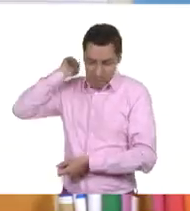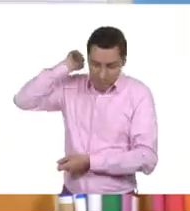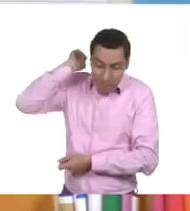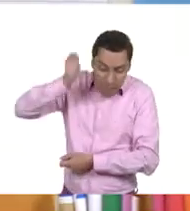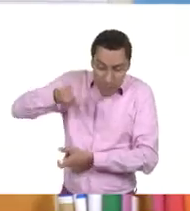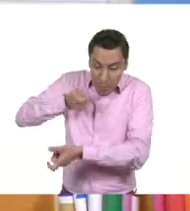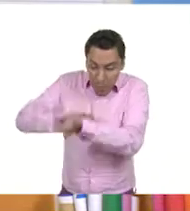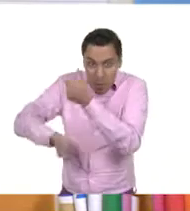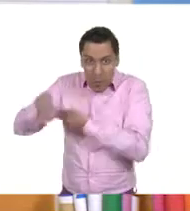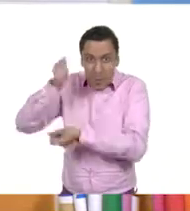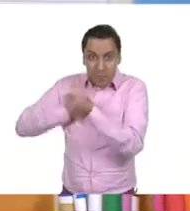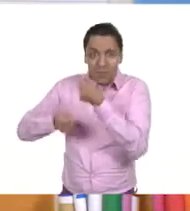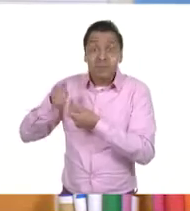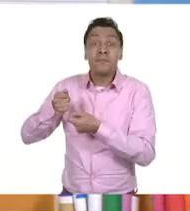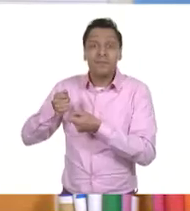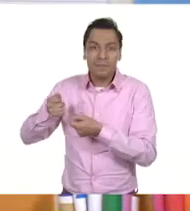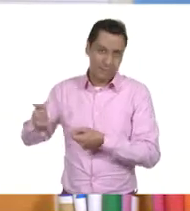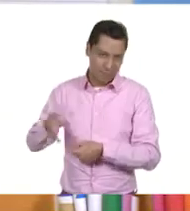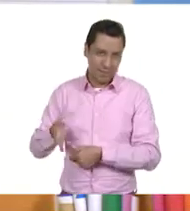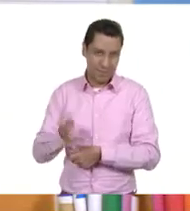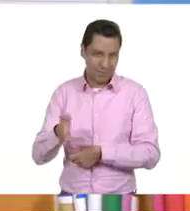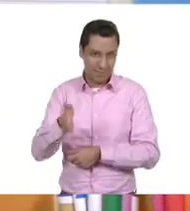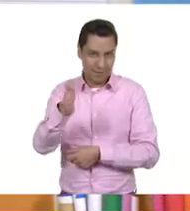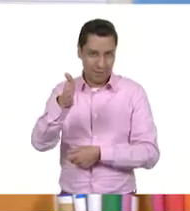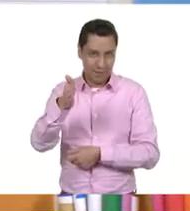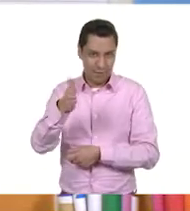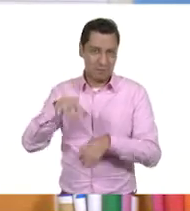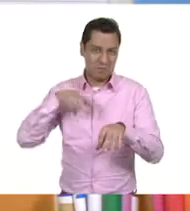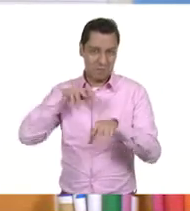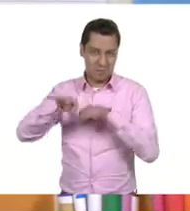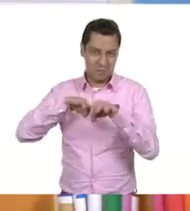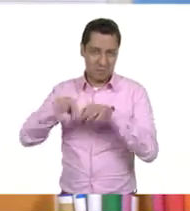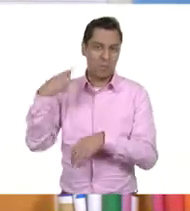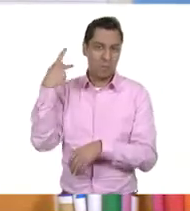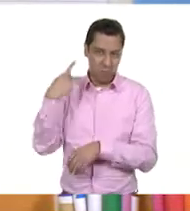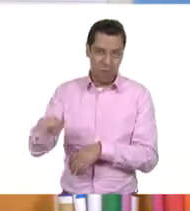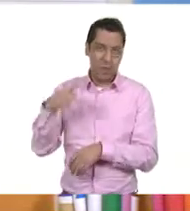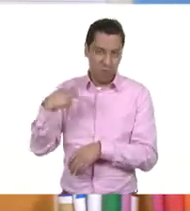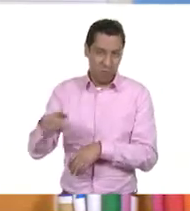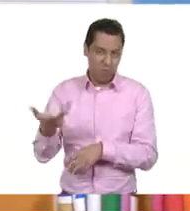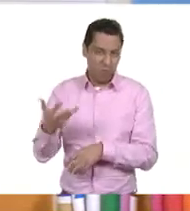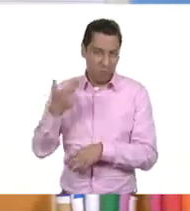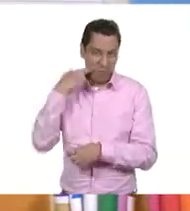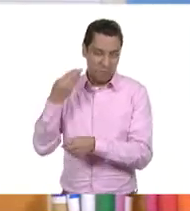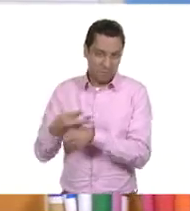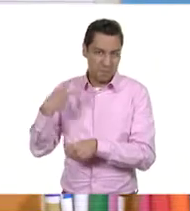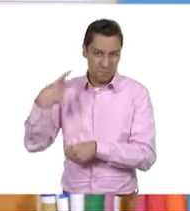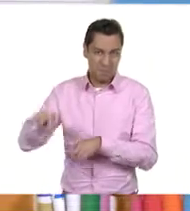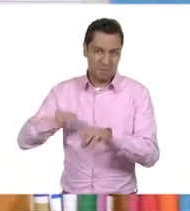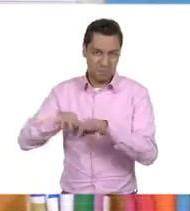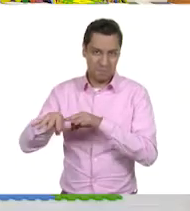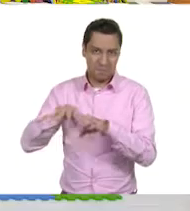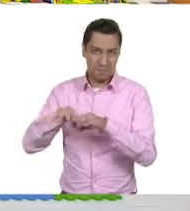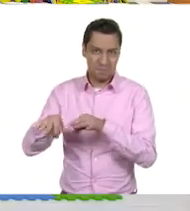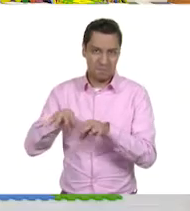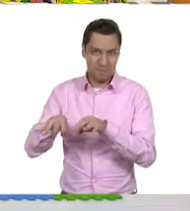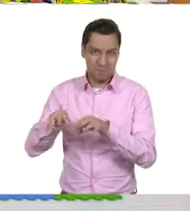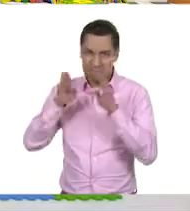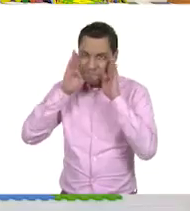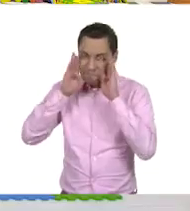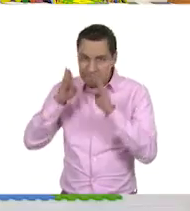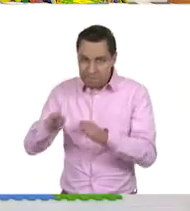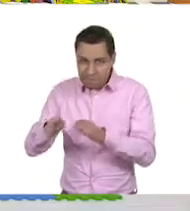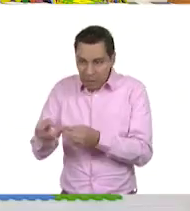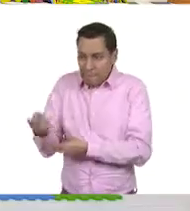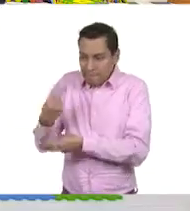ocupan o se dedican precisamente a eso. De ese